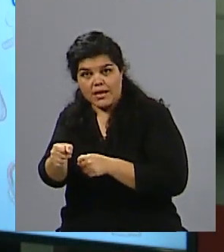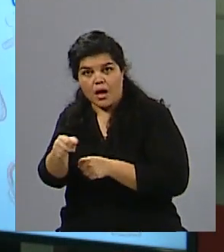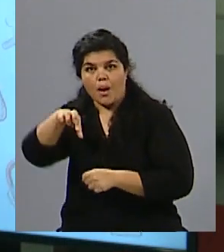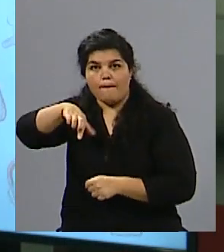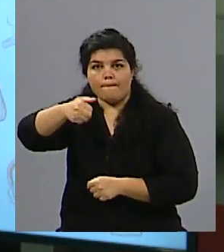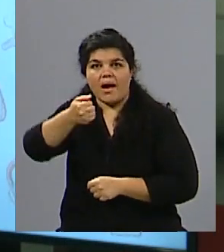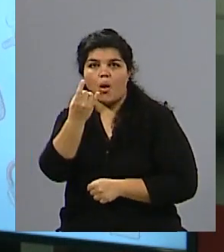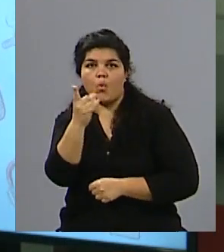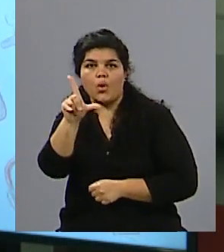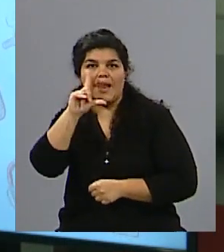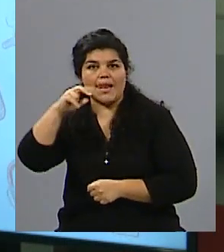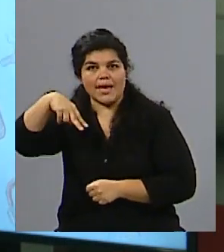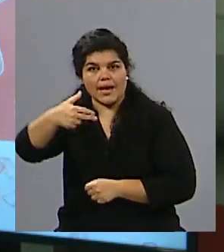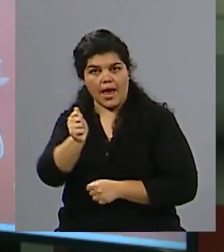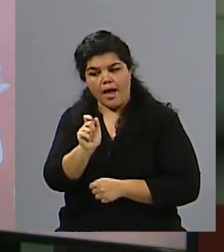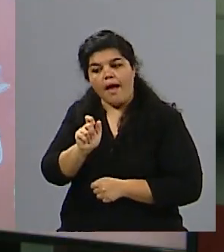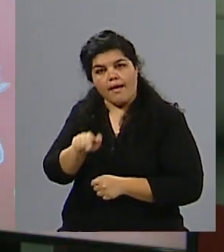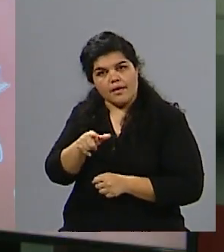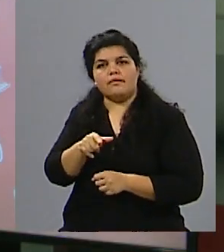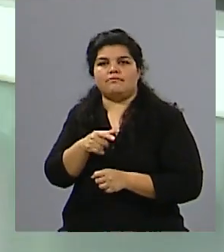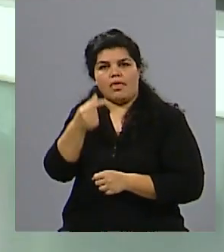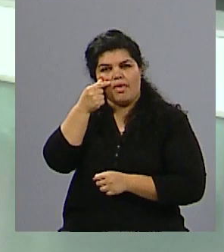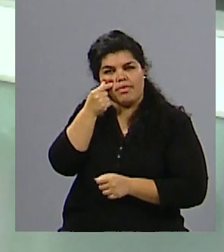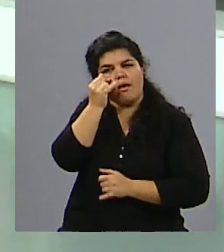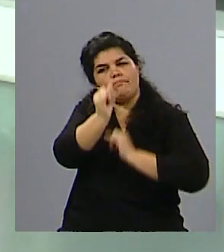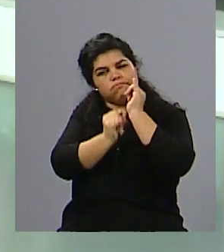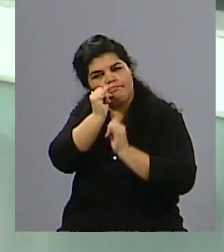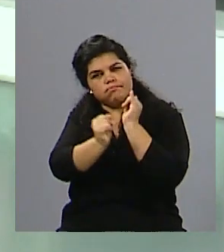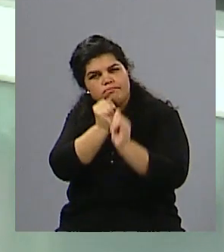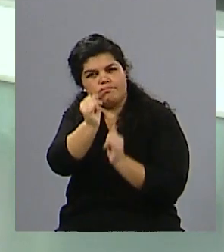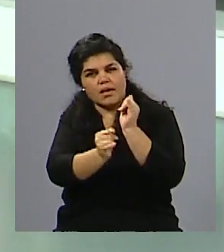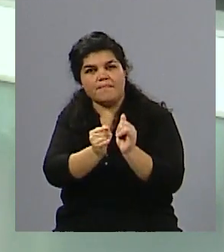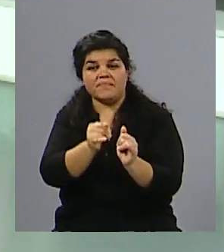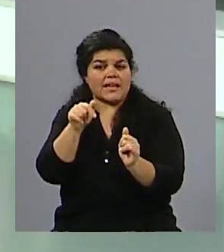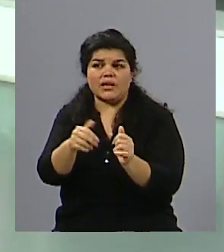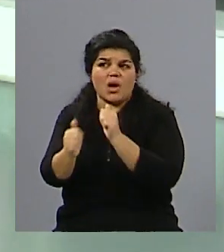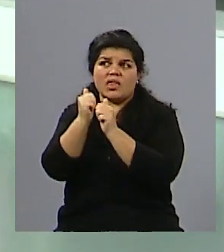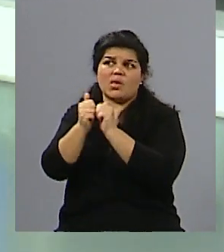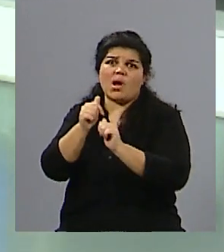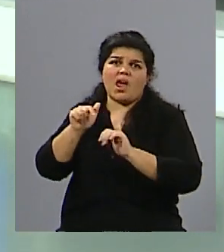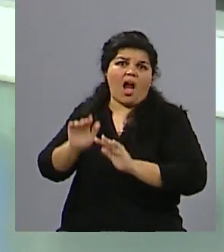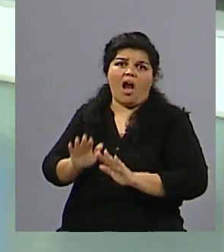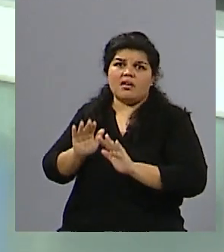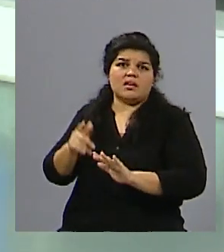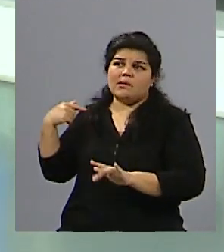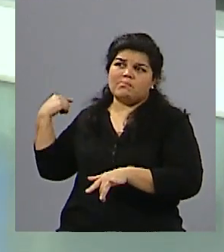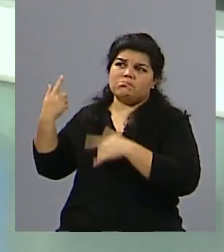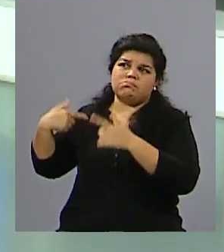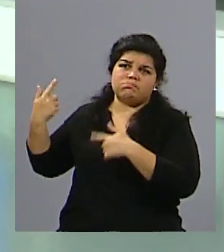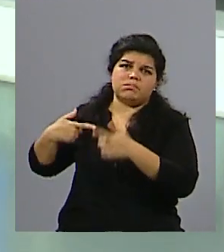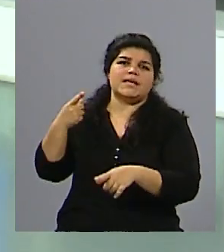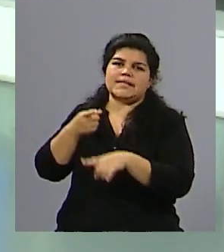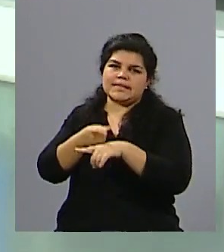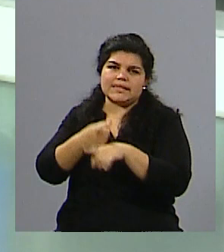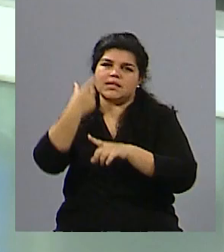ese puntapié inicial de una situación que se viene dando históricamente y que no encontraba tal vez ni la respuesta por parte de